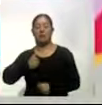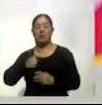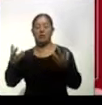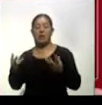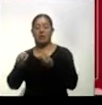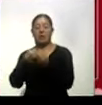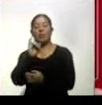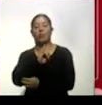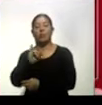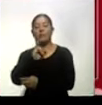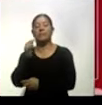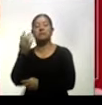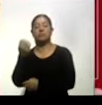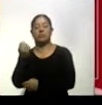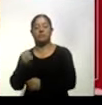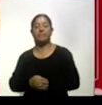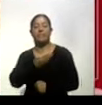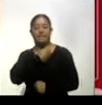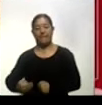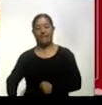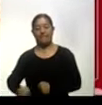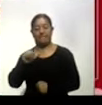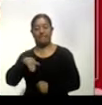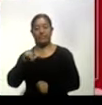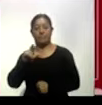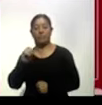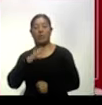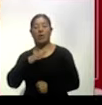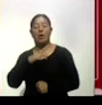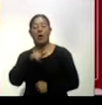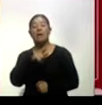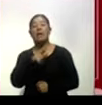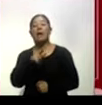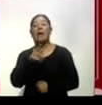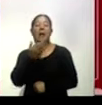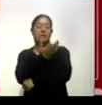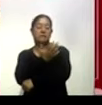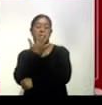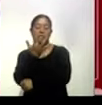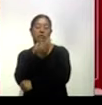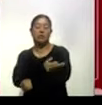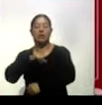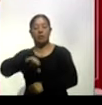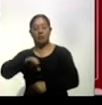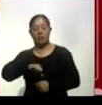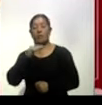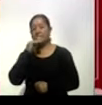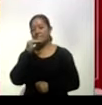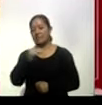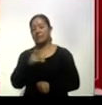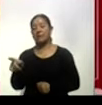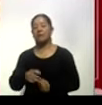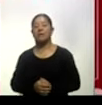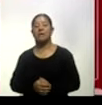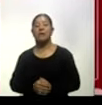9. El presidente Andrés Manuel López Obrador dirigirá este miércoles a las 17 horas un mensaje de gobierno a través de redes